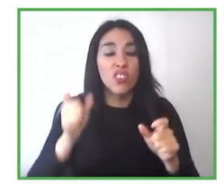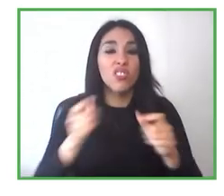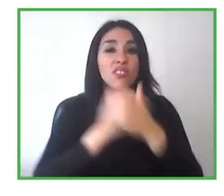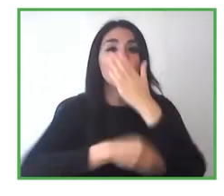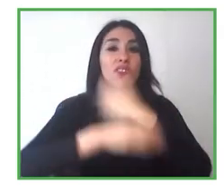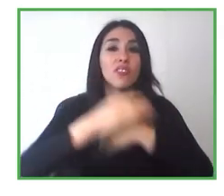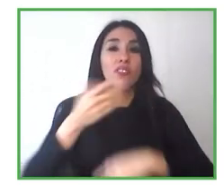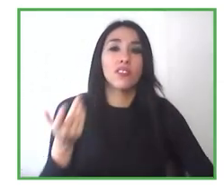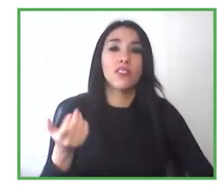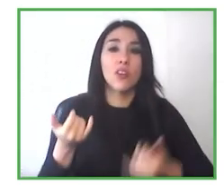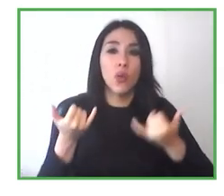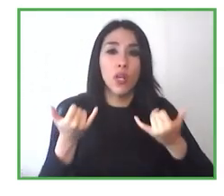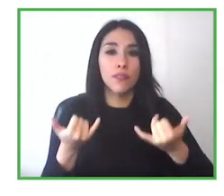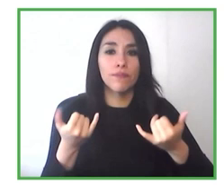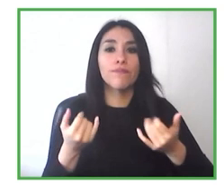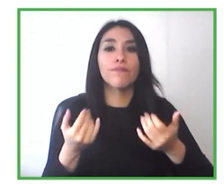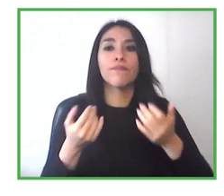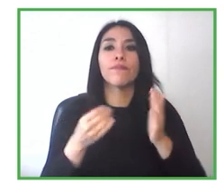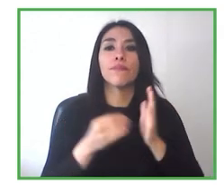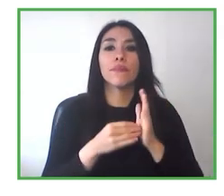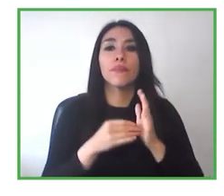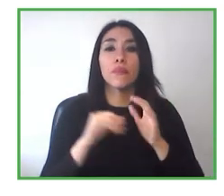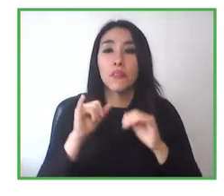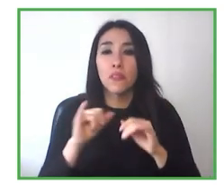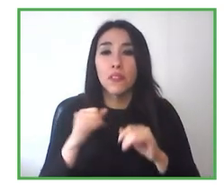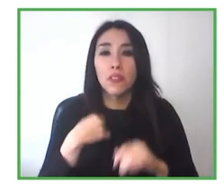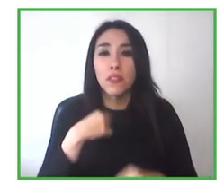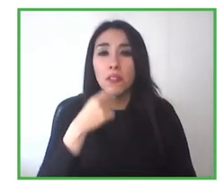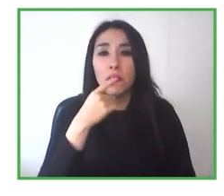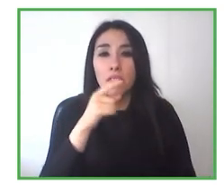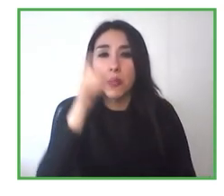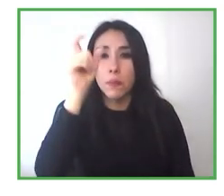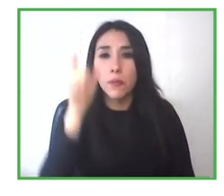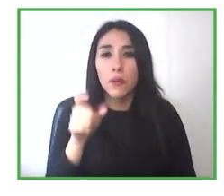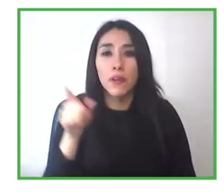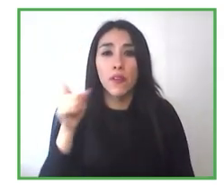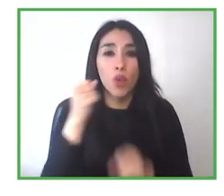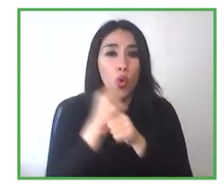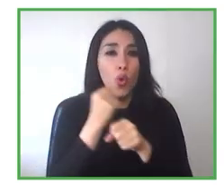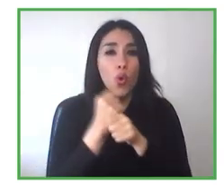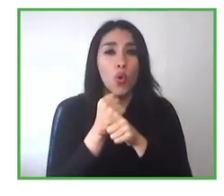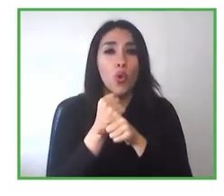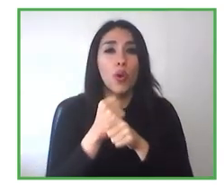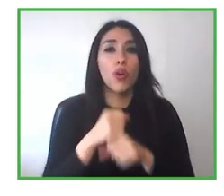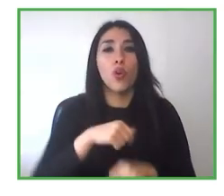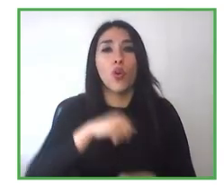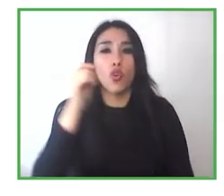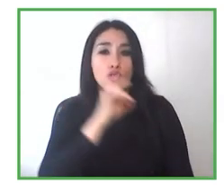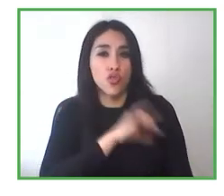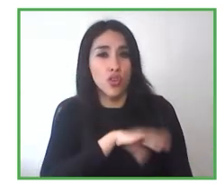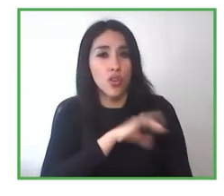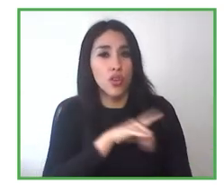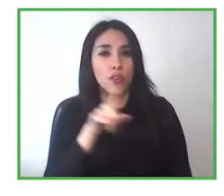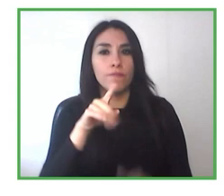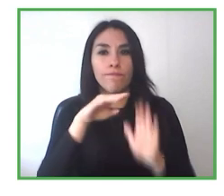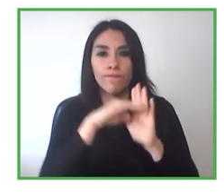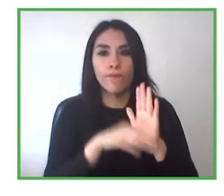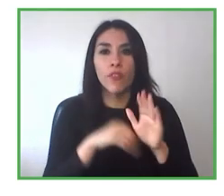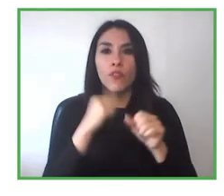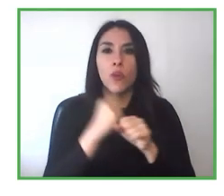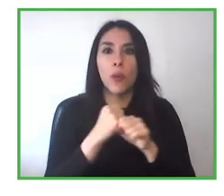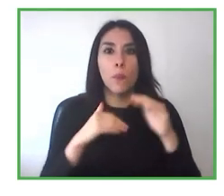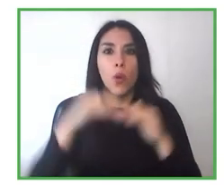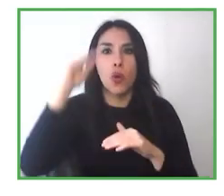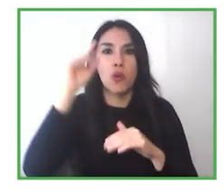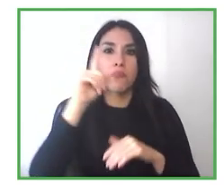decía Solange, el trabajo que está haciendo Chile Valora, es un trabajo, con más de 100 organizaciones, un ecosistema, que le